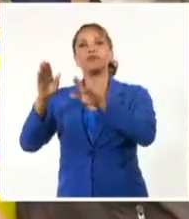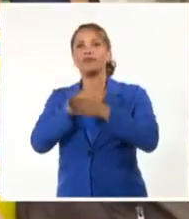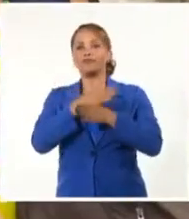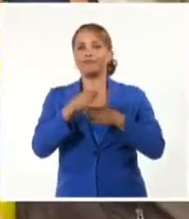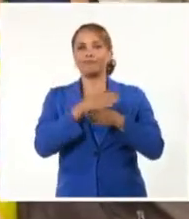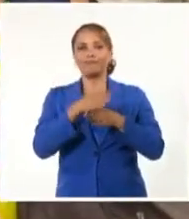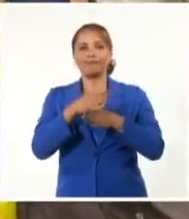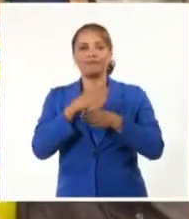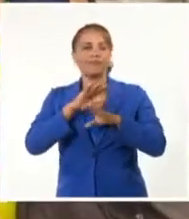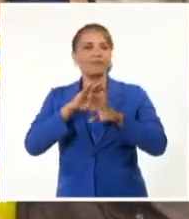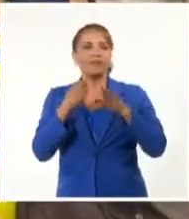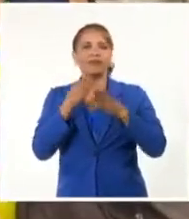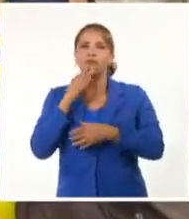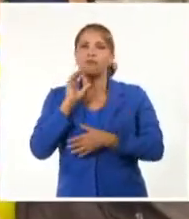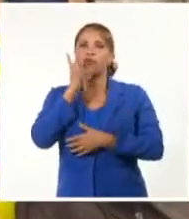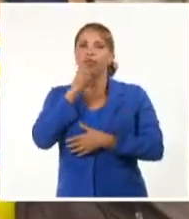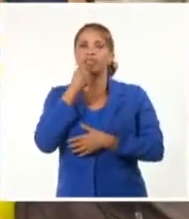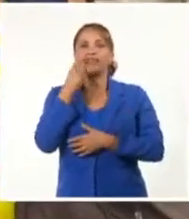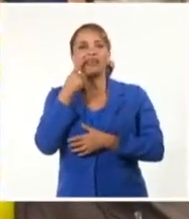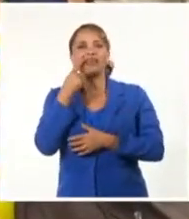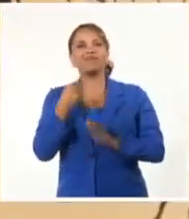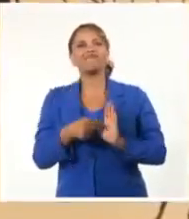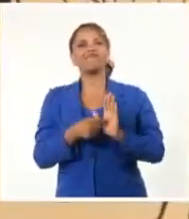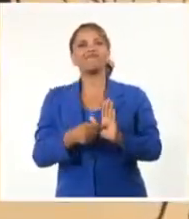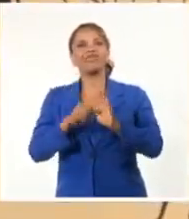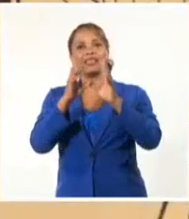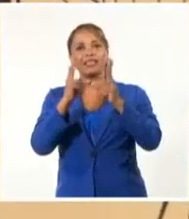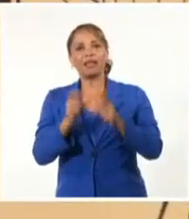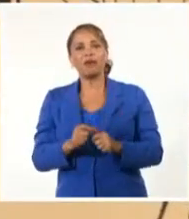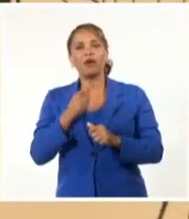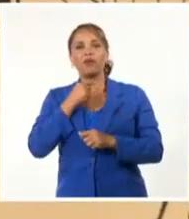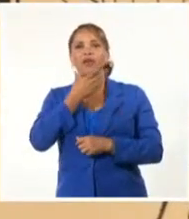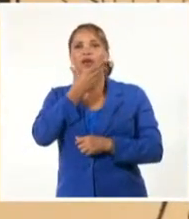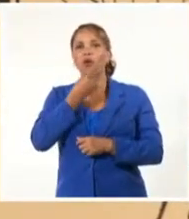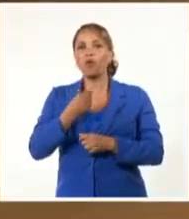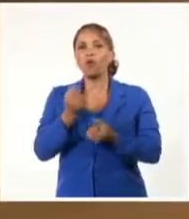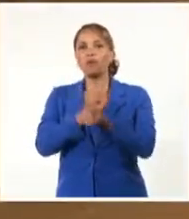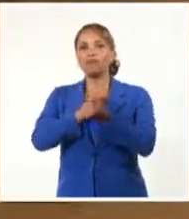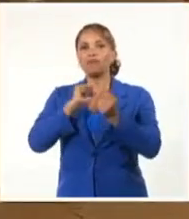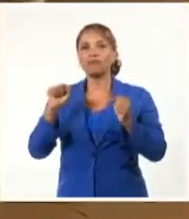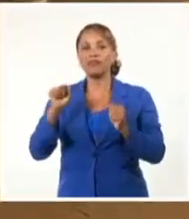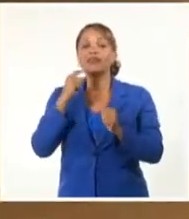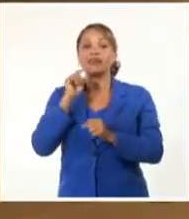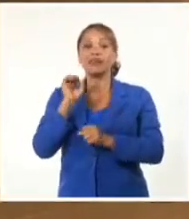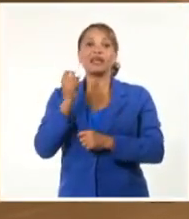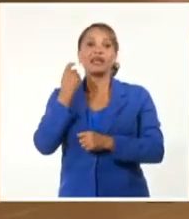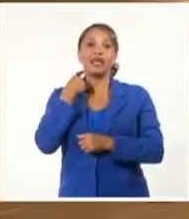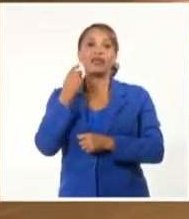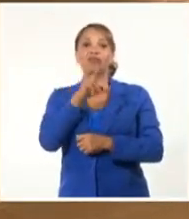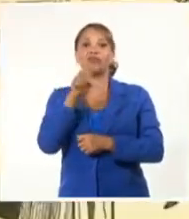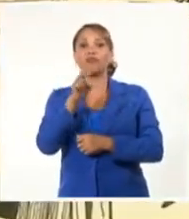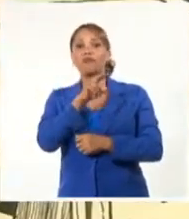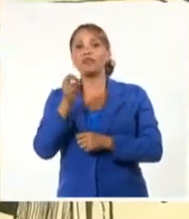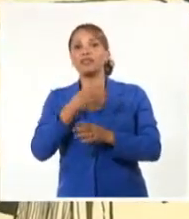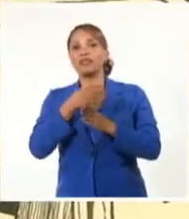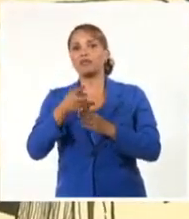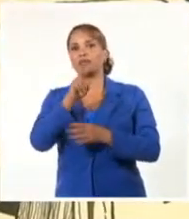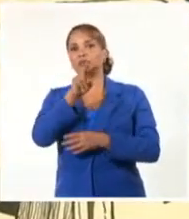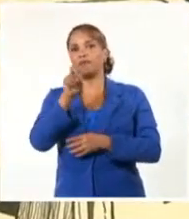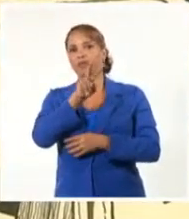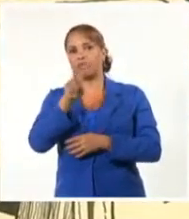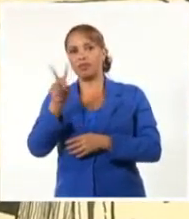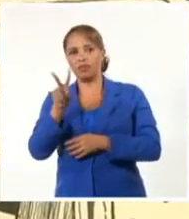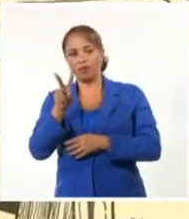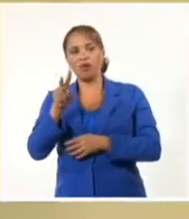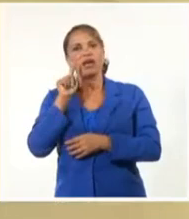de las Columnas, resultado del trabajo de jóvenes egresados de los talleres de la vitrina de Balonia en 2020 y 2022. En la